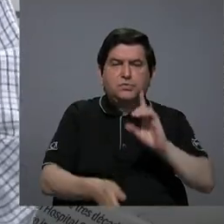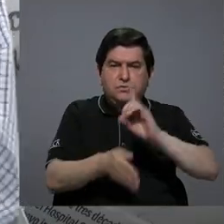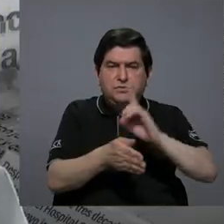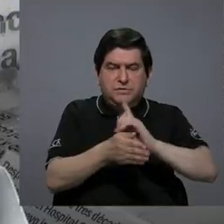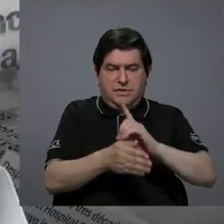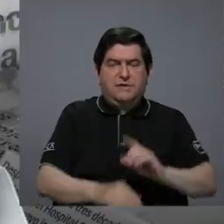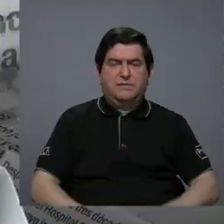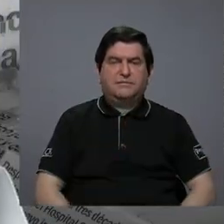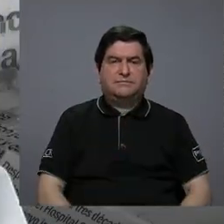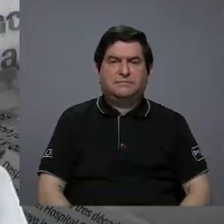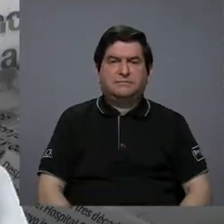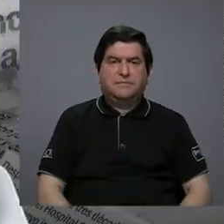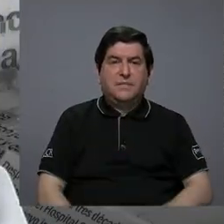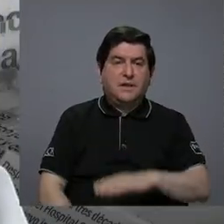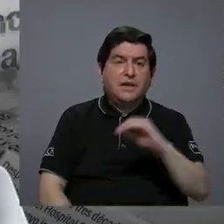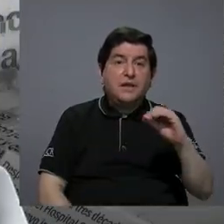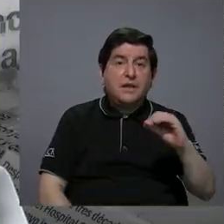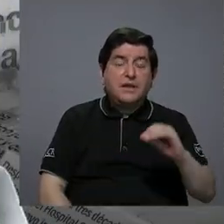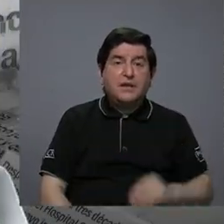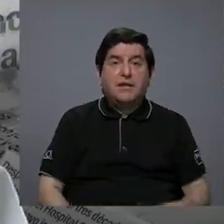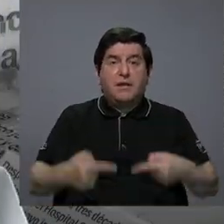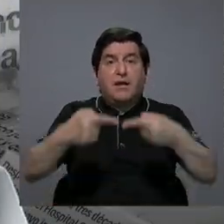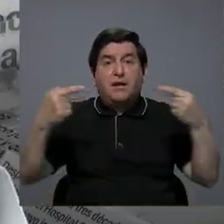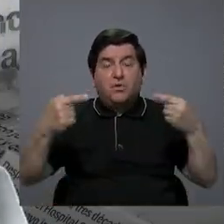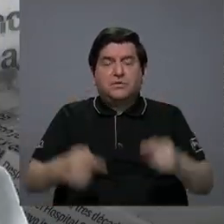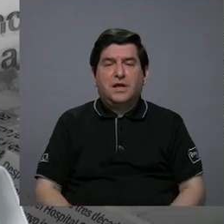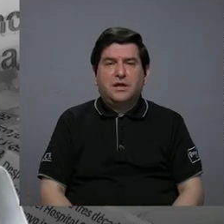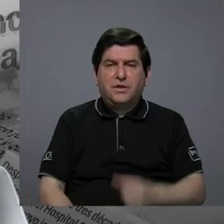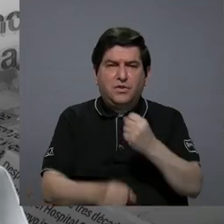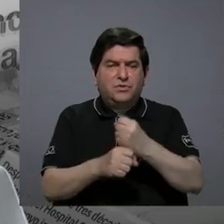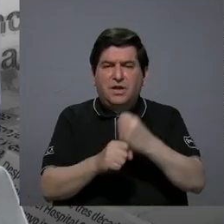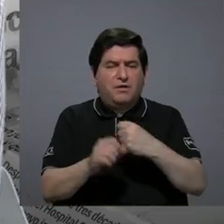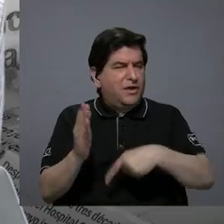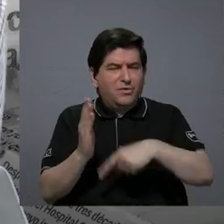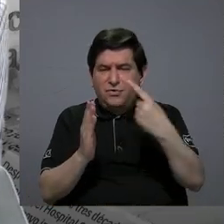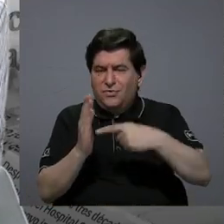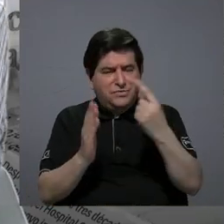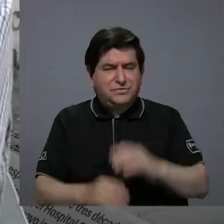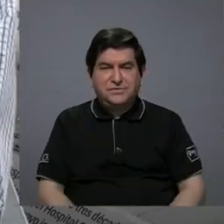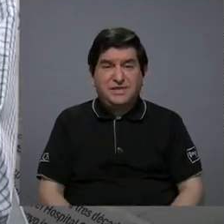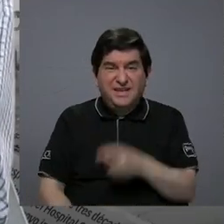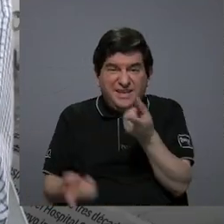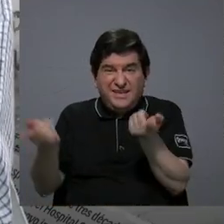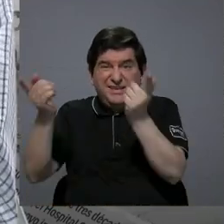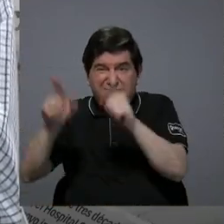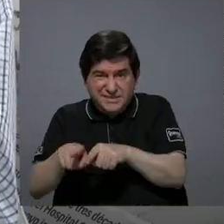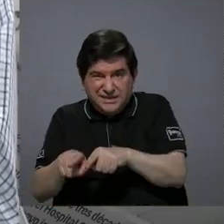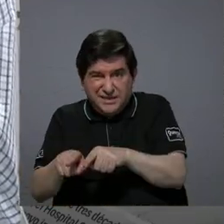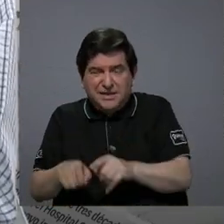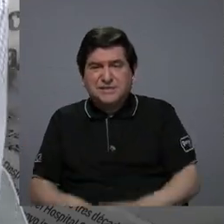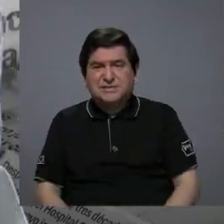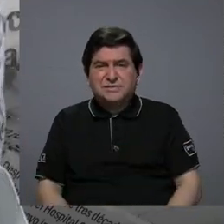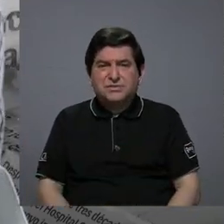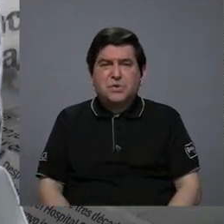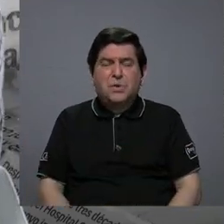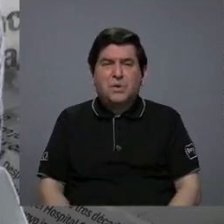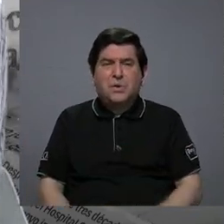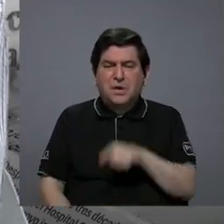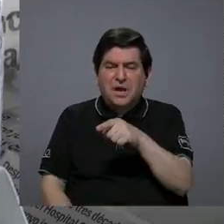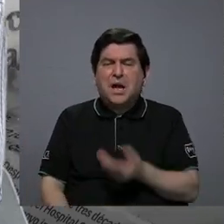perdón, y del otro lado de los oficios no calificados, más bien, hay una oferta